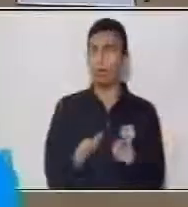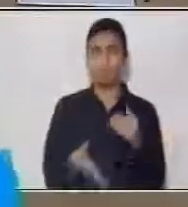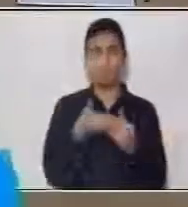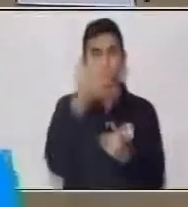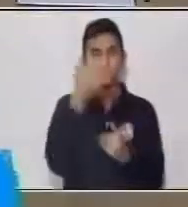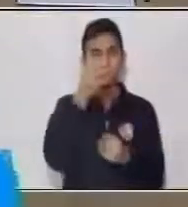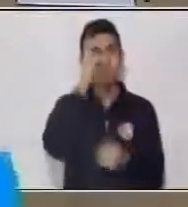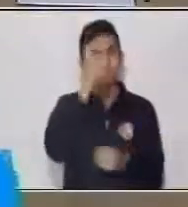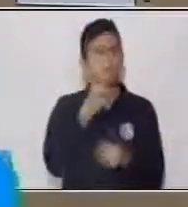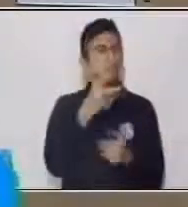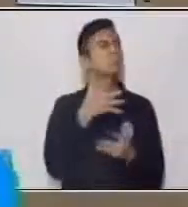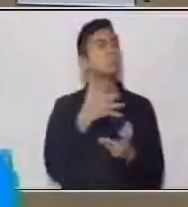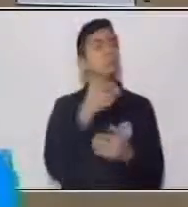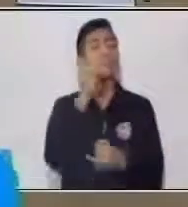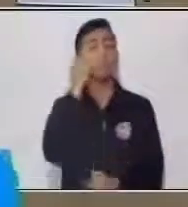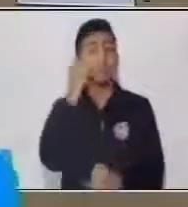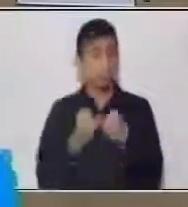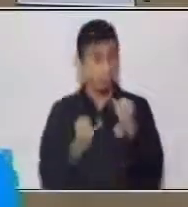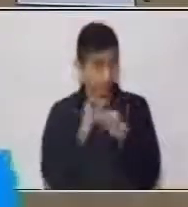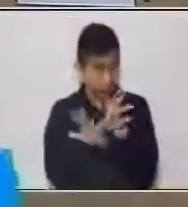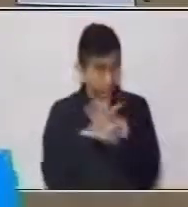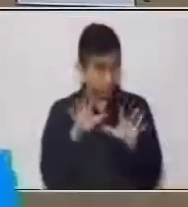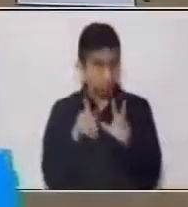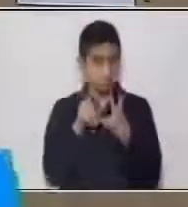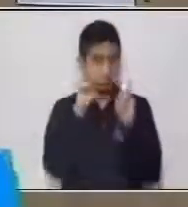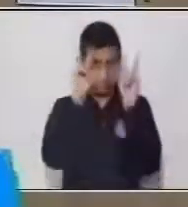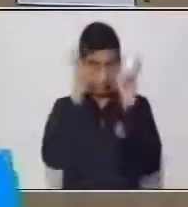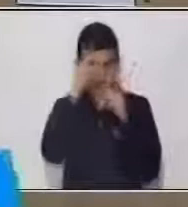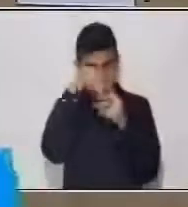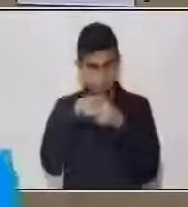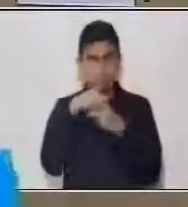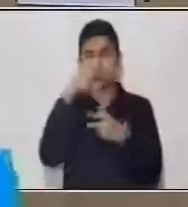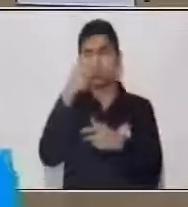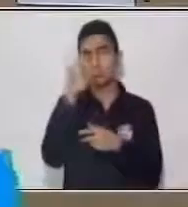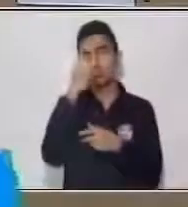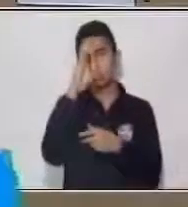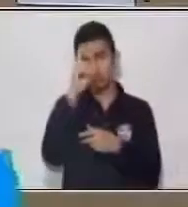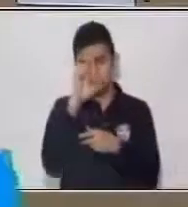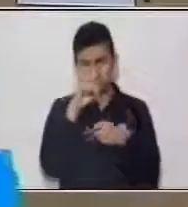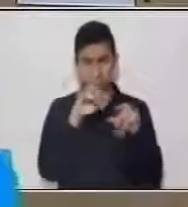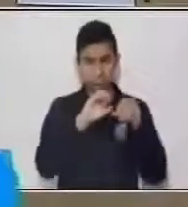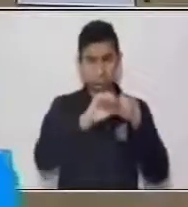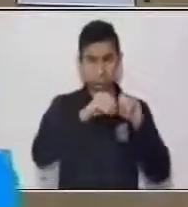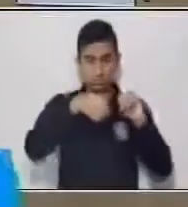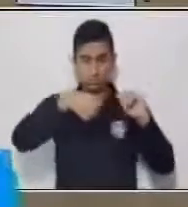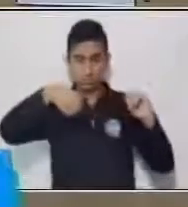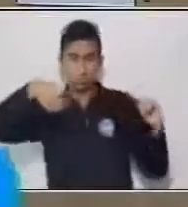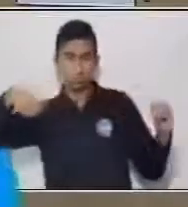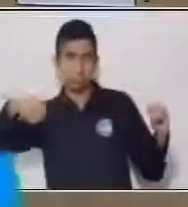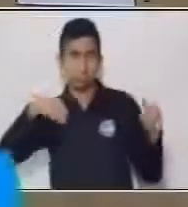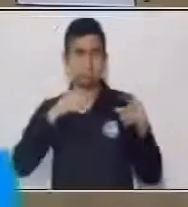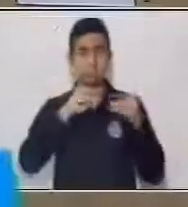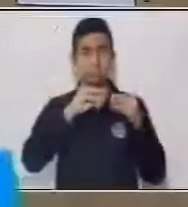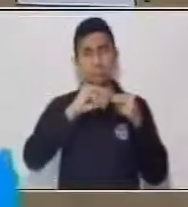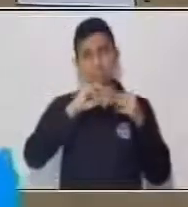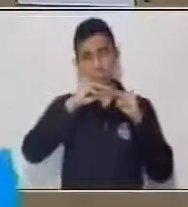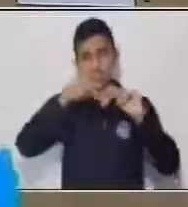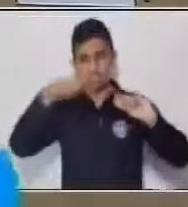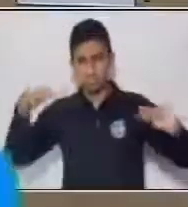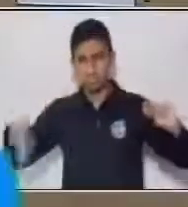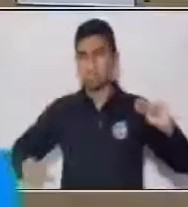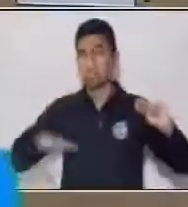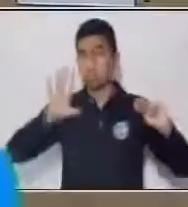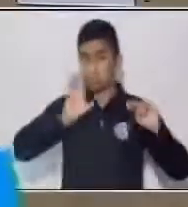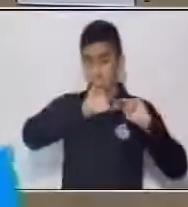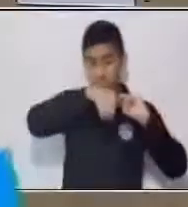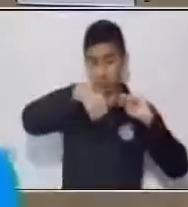Este finalmente y su respectivo cable están envueltos en un globo de cristal que hace que el oxígeno